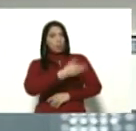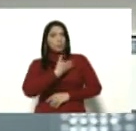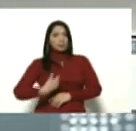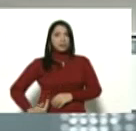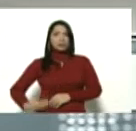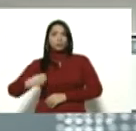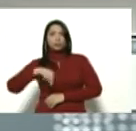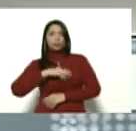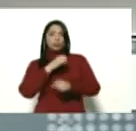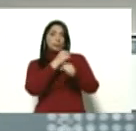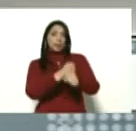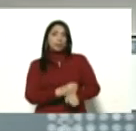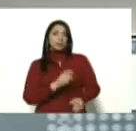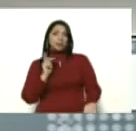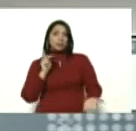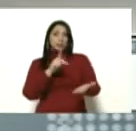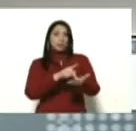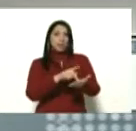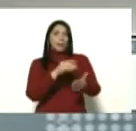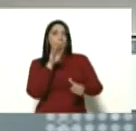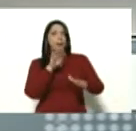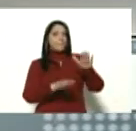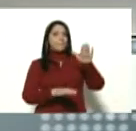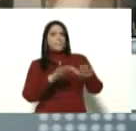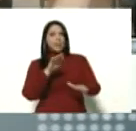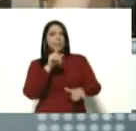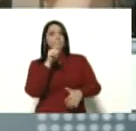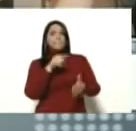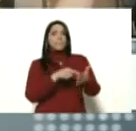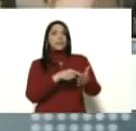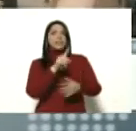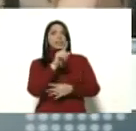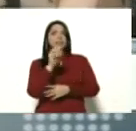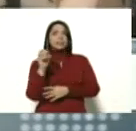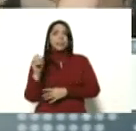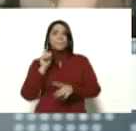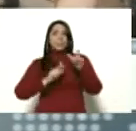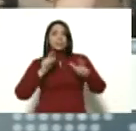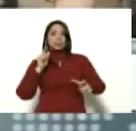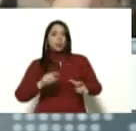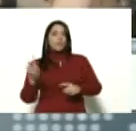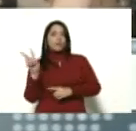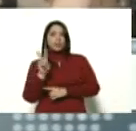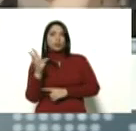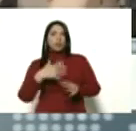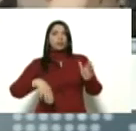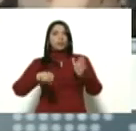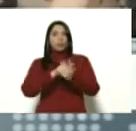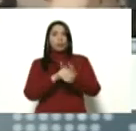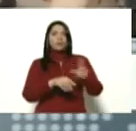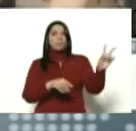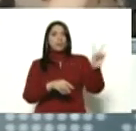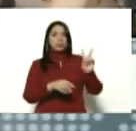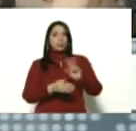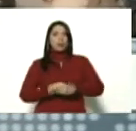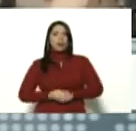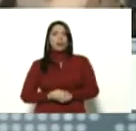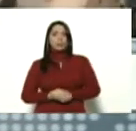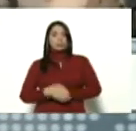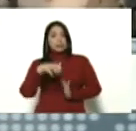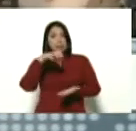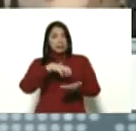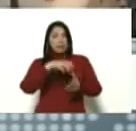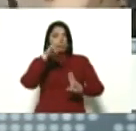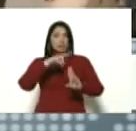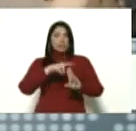esperando la llegada de aproximadamente 1.100 con nacionales por el estado Táchira. Son seis